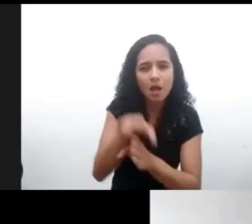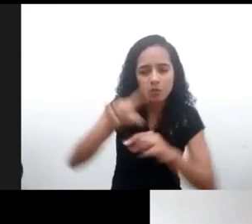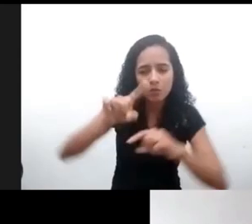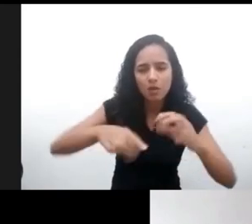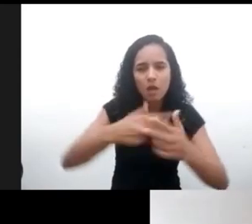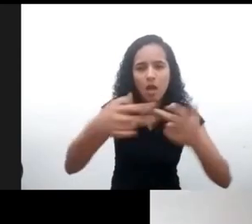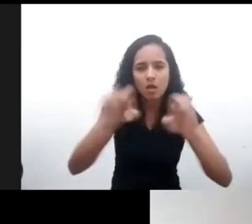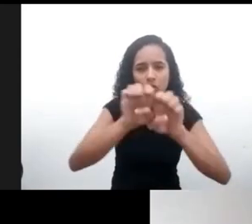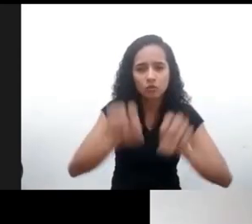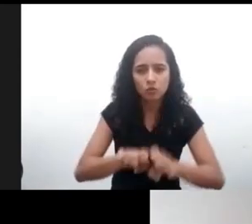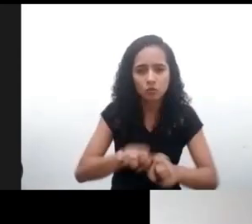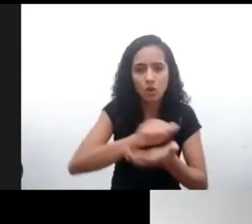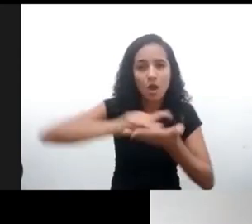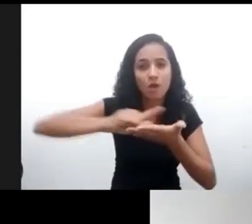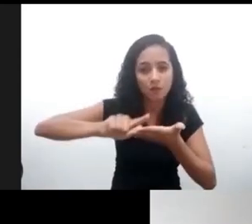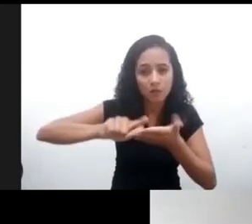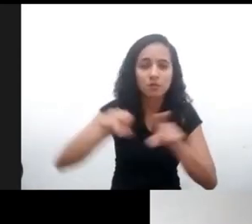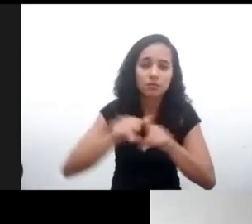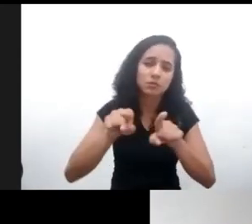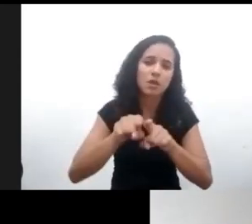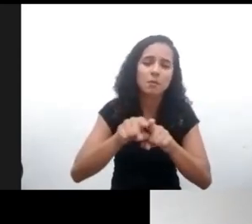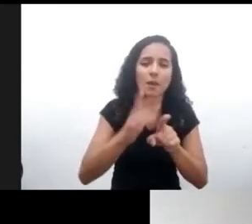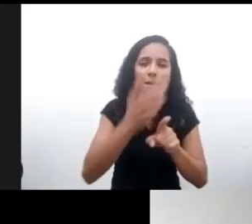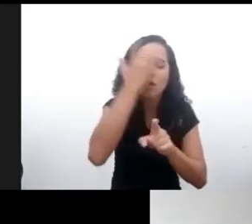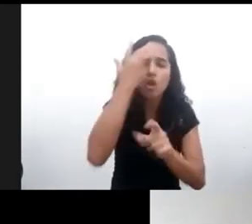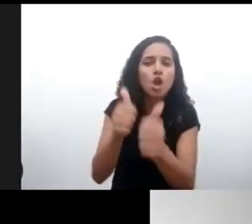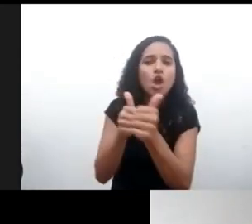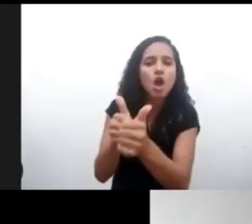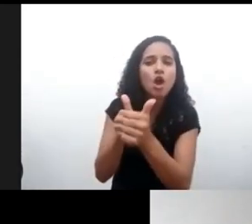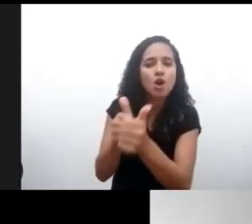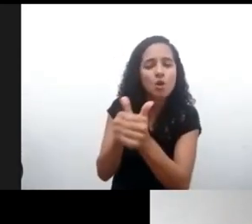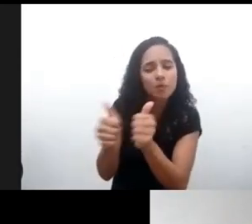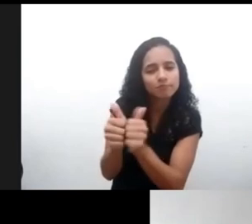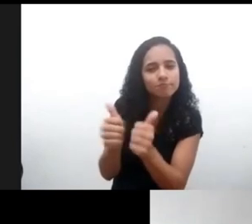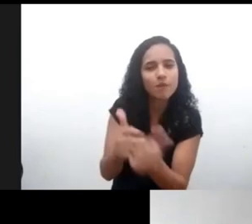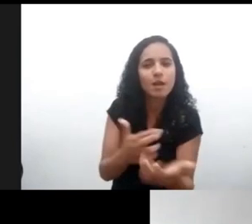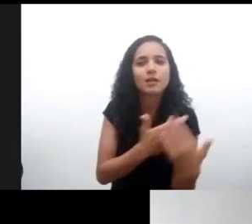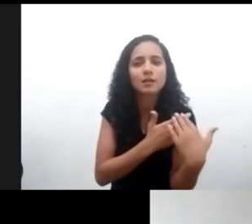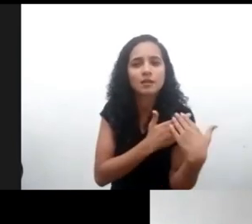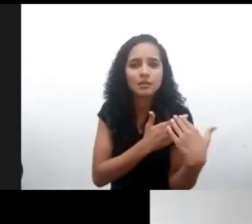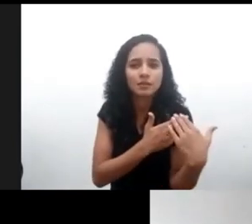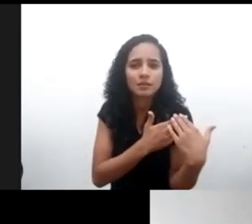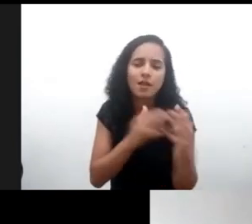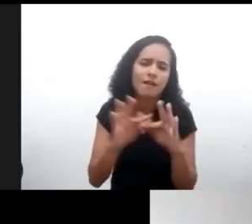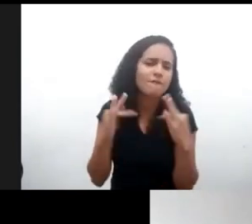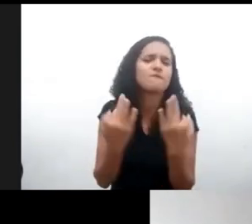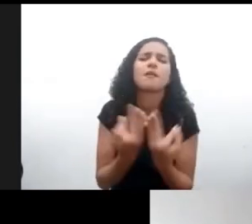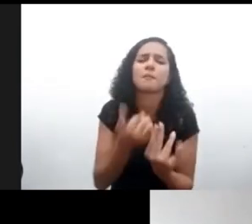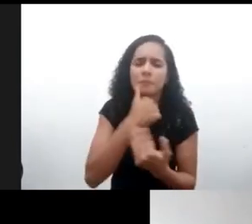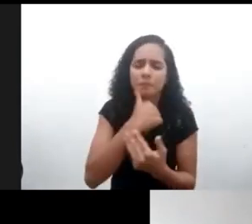a quienes acompañan, a niños, niñas y jóvenes, que son sus propias familias, padres, madres, tutores y apoderados.